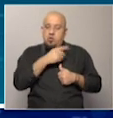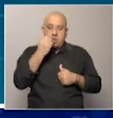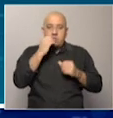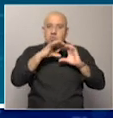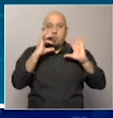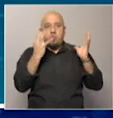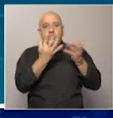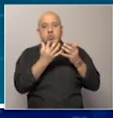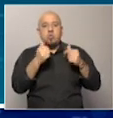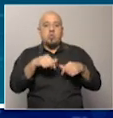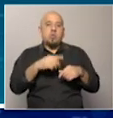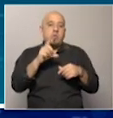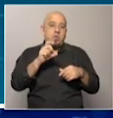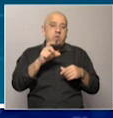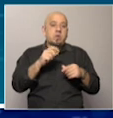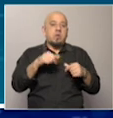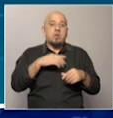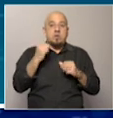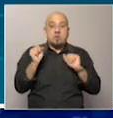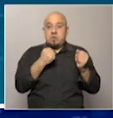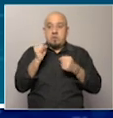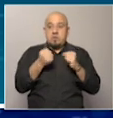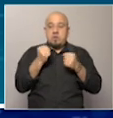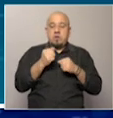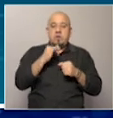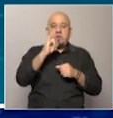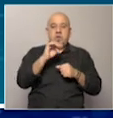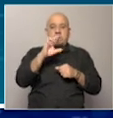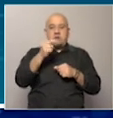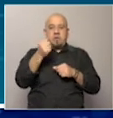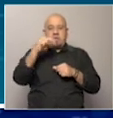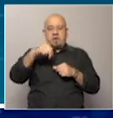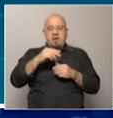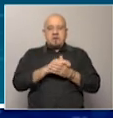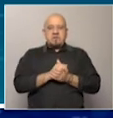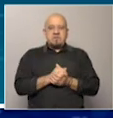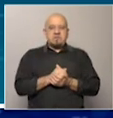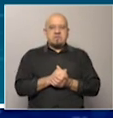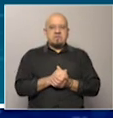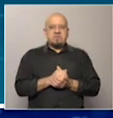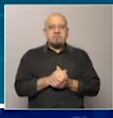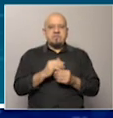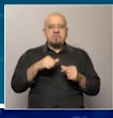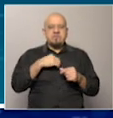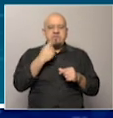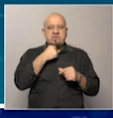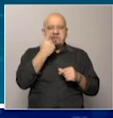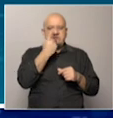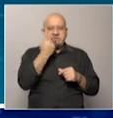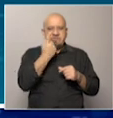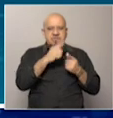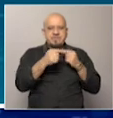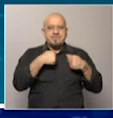inteligencia, pues evidentemente pone muy nerviosos también a los iraníes, por más que no lo van a declarar así. Bien, Susana, nos queda un minuto. Yo quiero